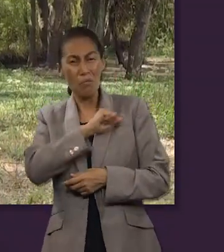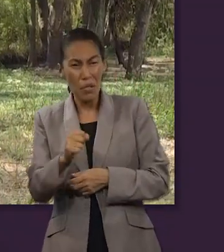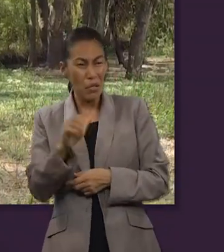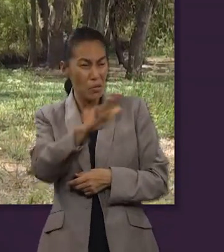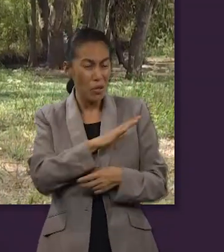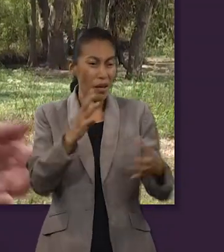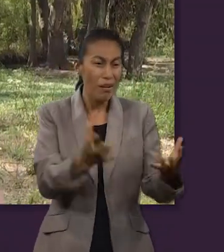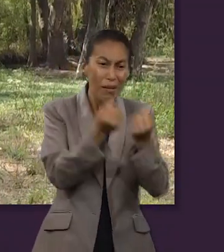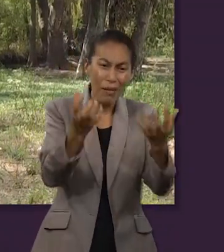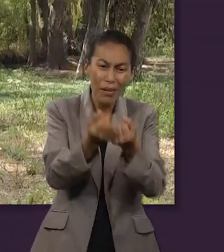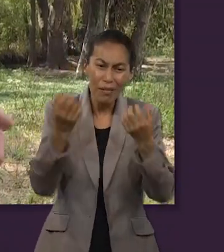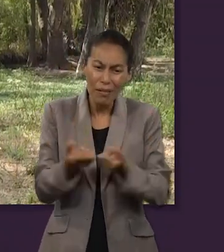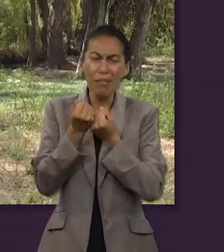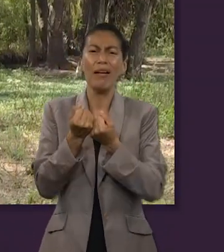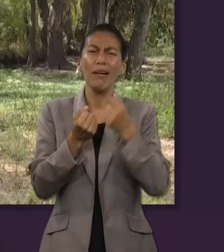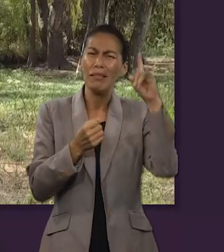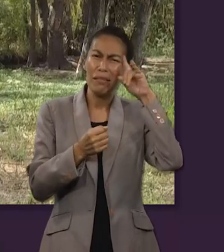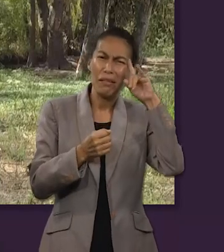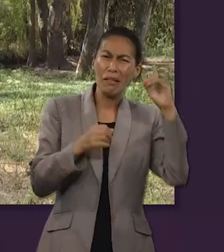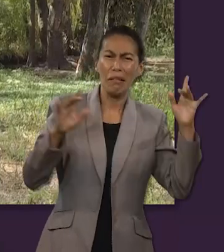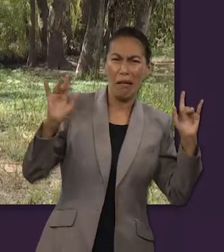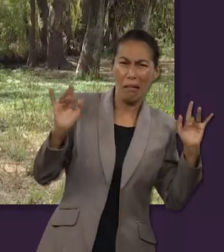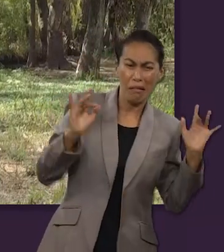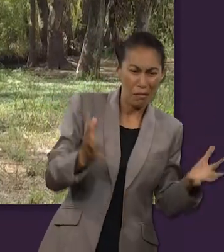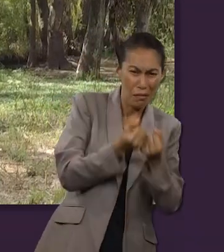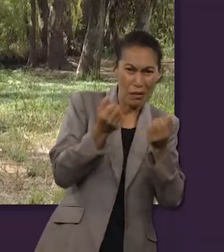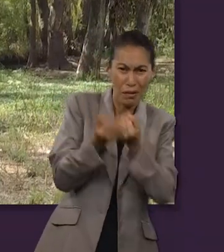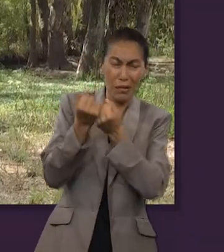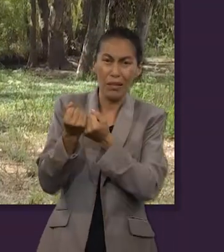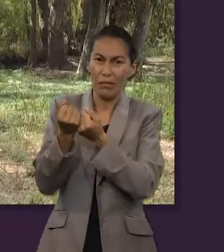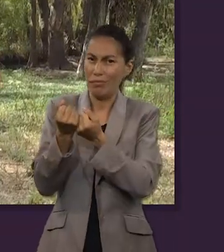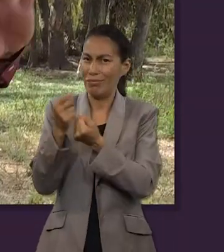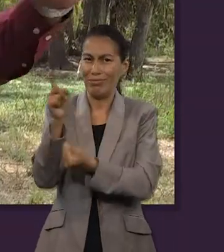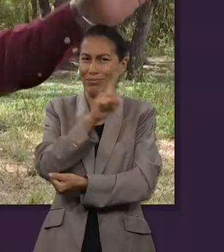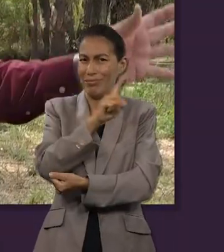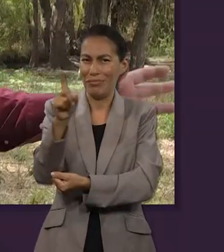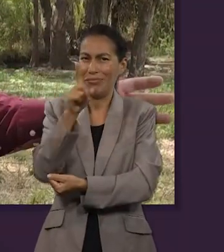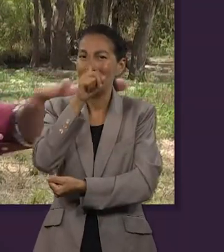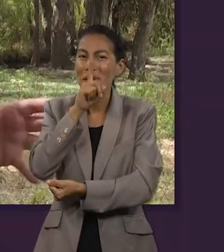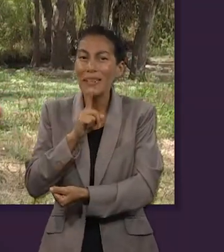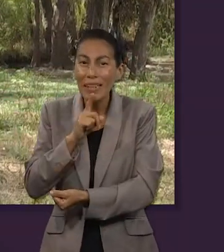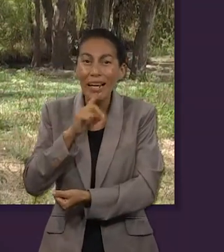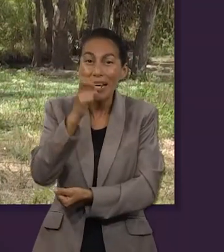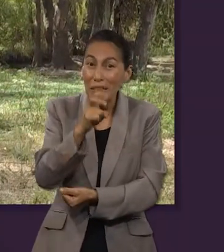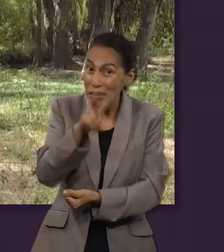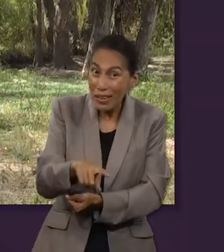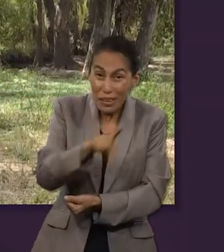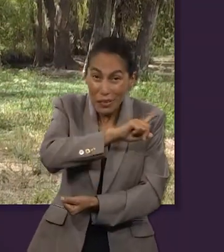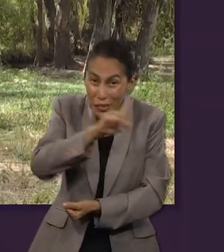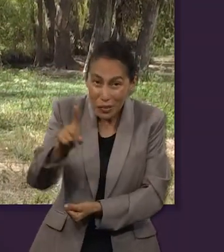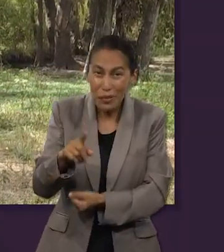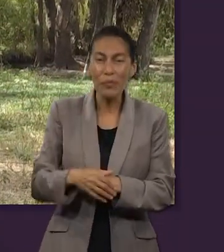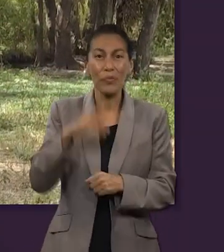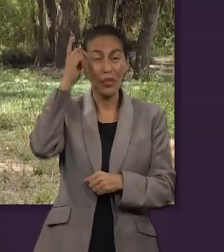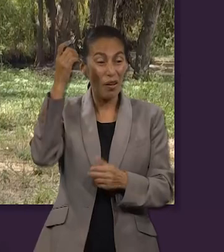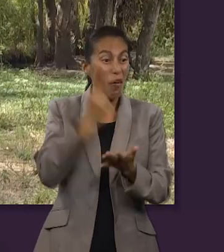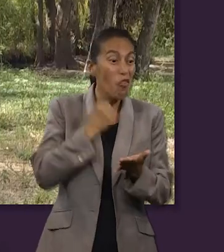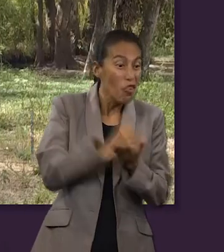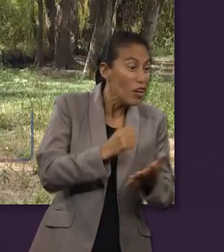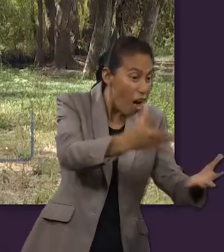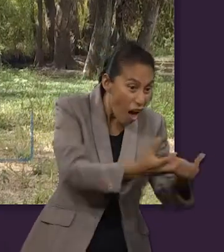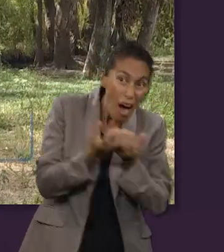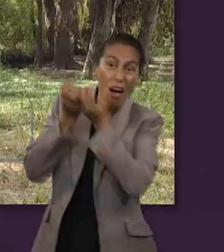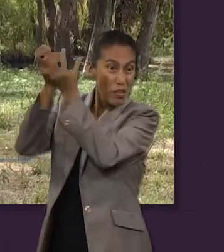a todos, buenos, malos, justos, injustos, al mismo diablo y sus ángeles, dice, todo mundo se va a salvar, la Biblia no dice eso, Dios no puede